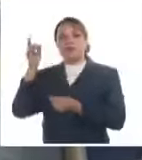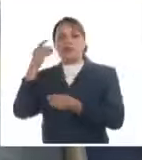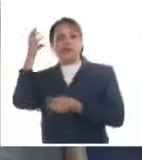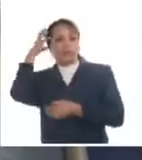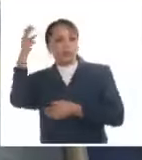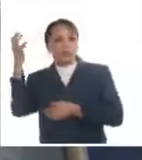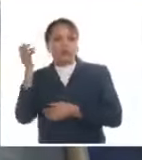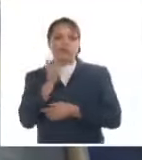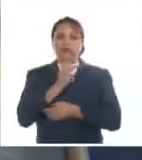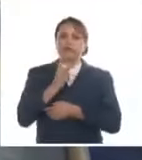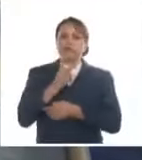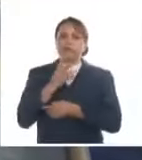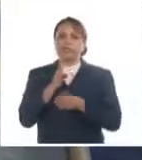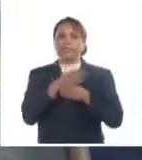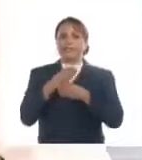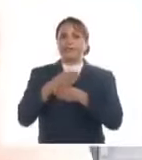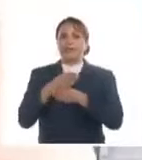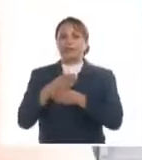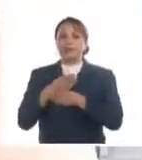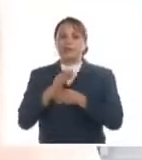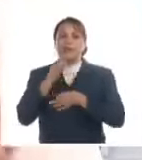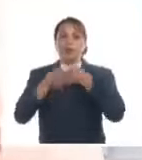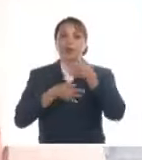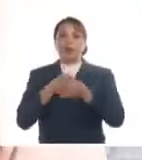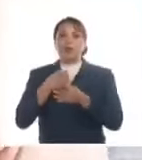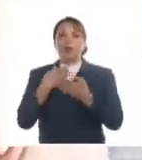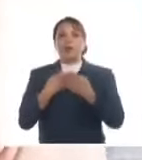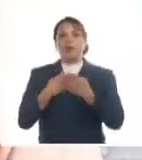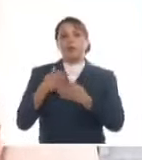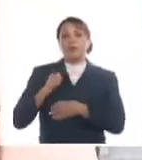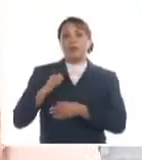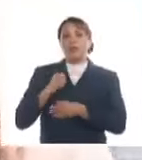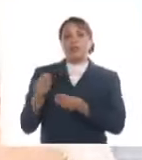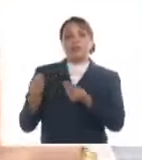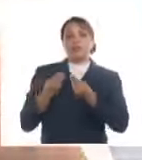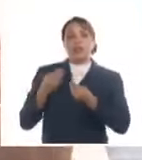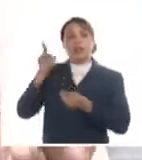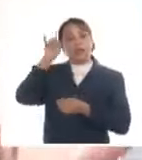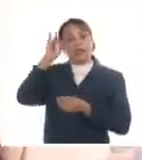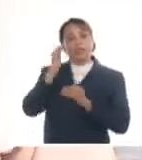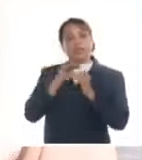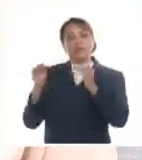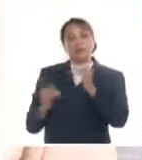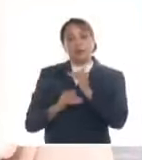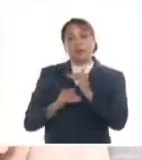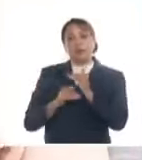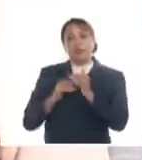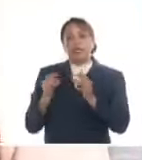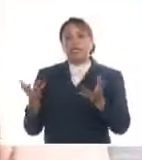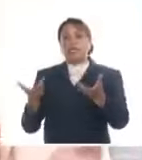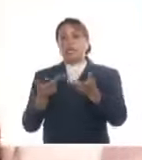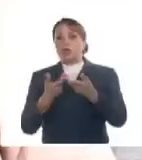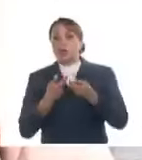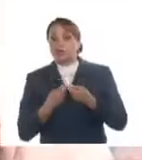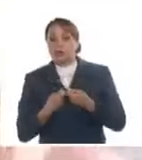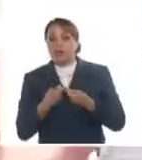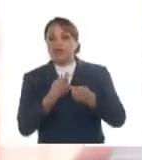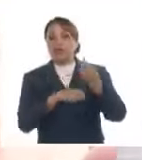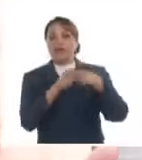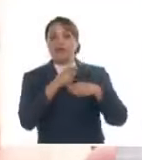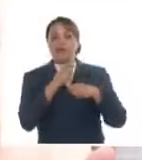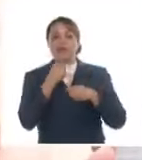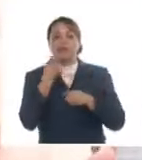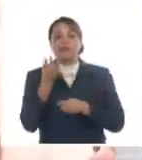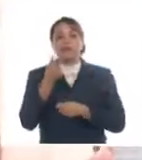necesaria. La MIPIME trae leche, trae niveles que son inferiores, recupera el costo porque la vende en moneda